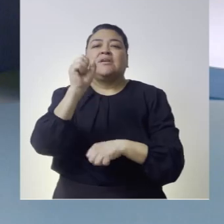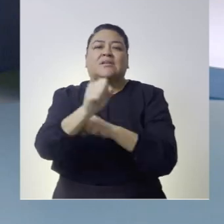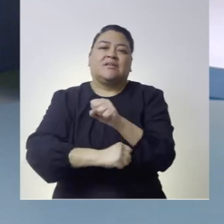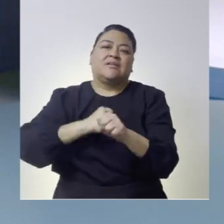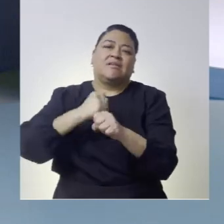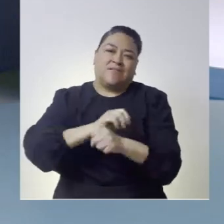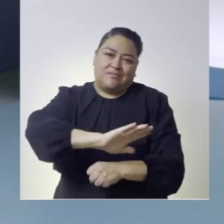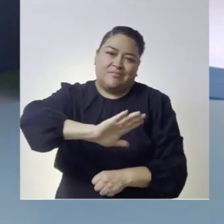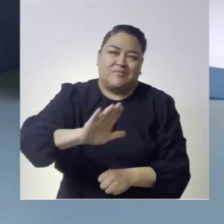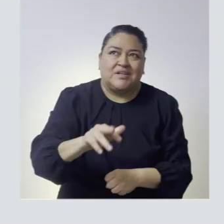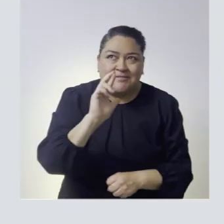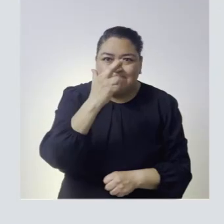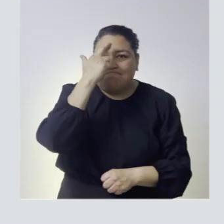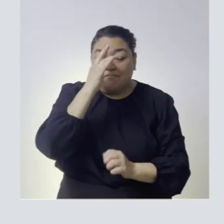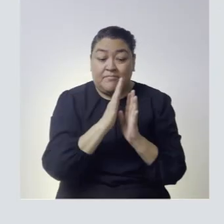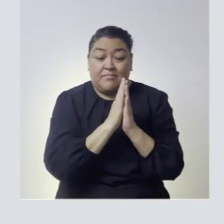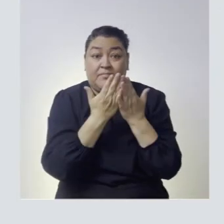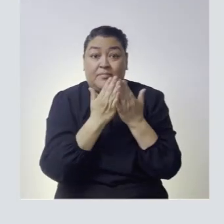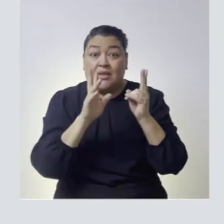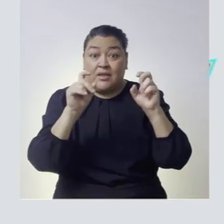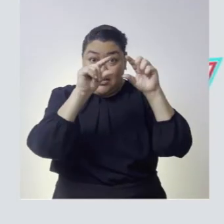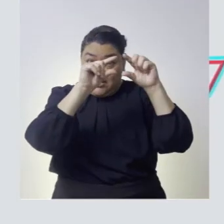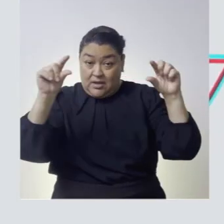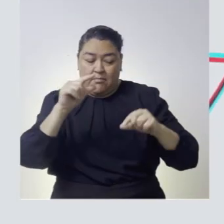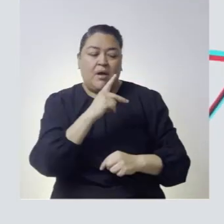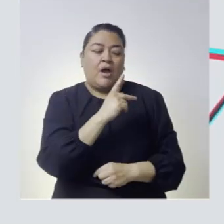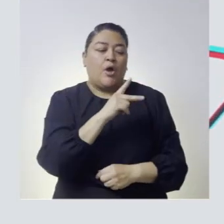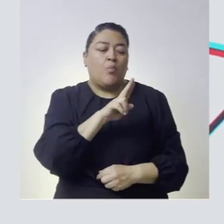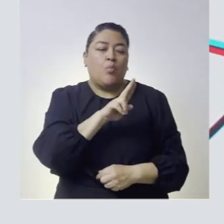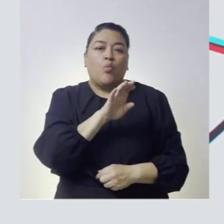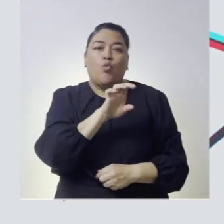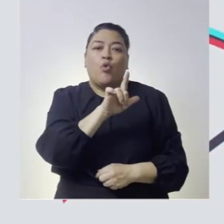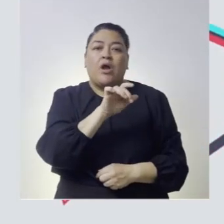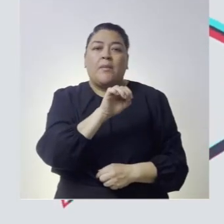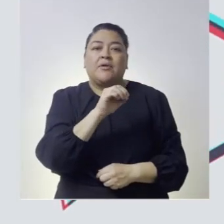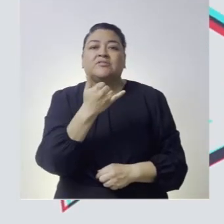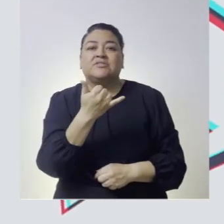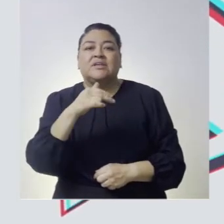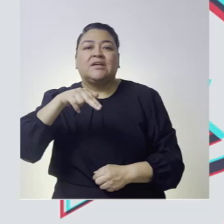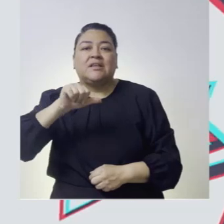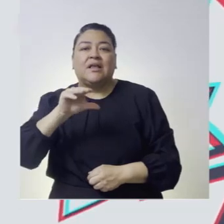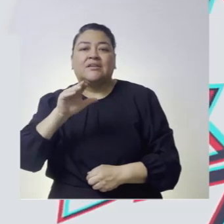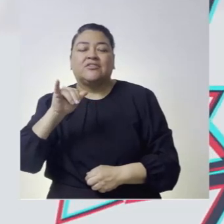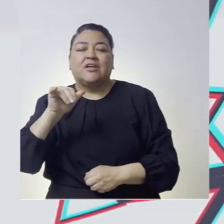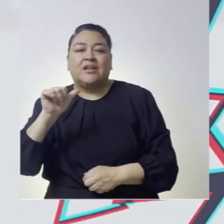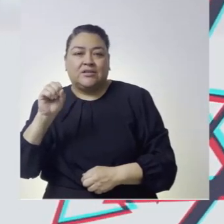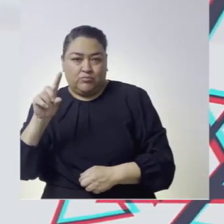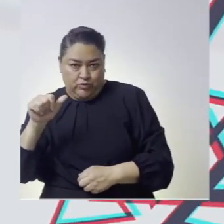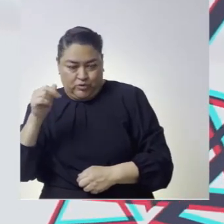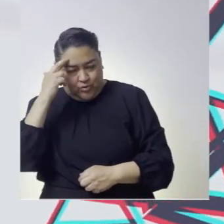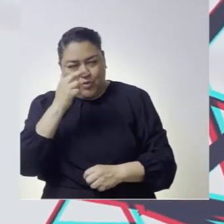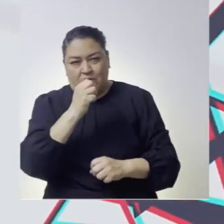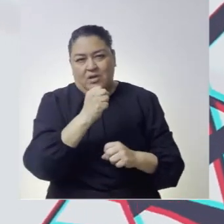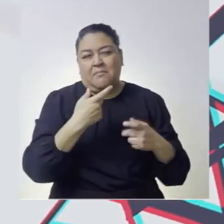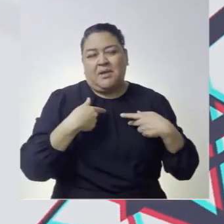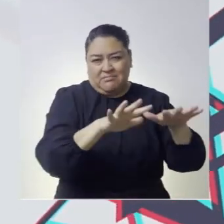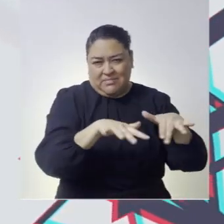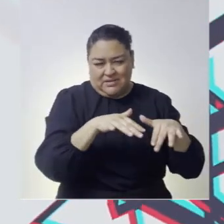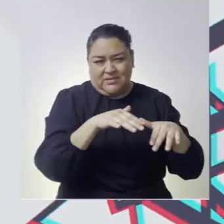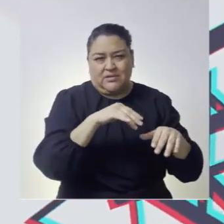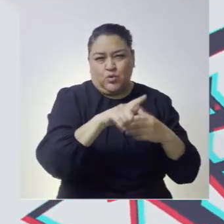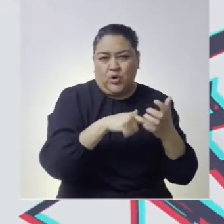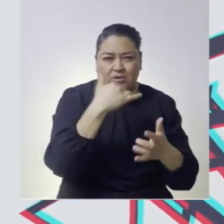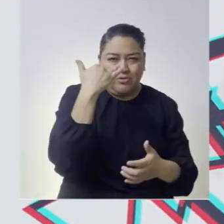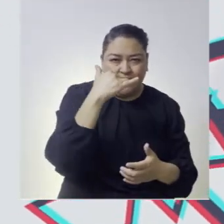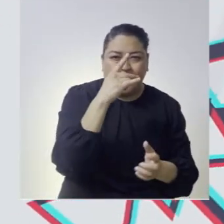centenario luctuoso el libro será pueblos y nacionalismos del régimen oligárquico a la sociedad de masas